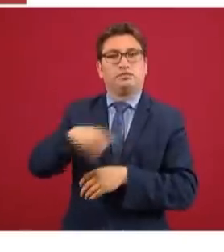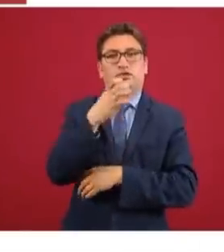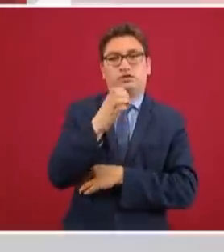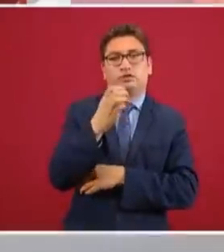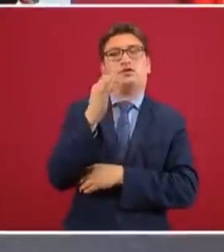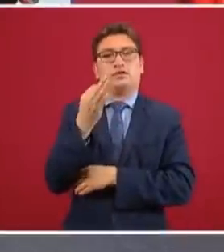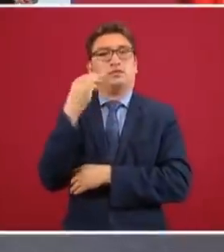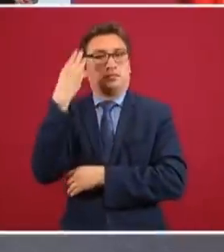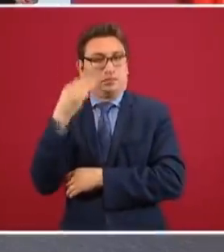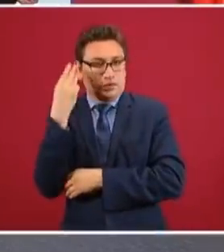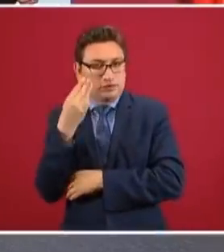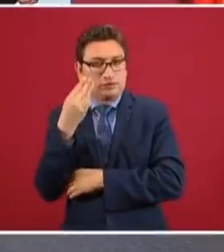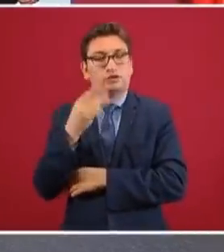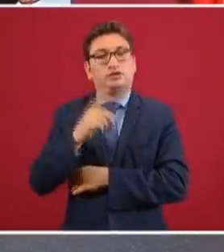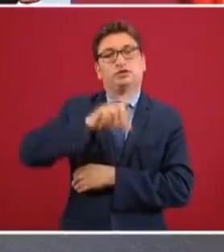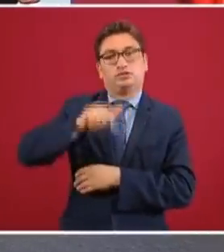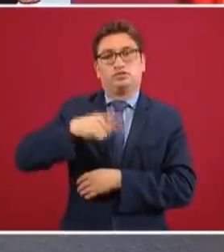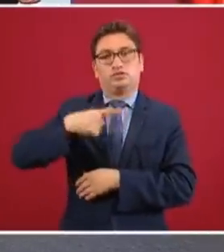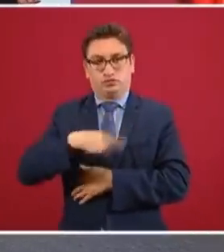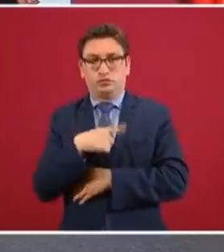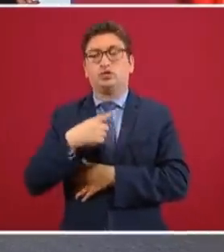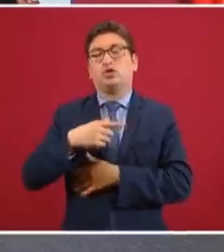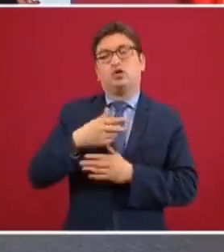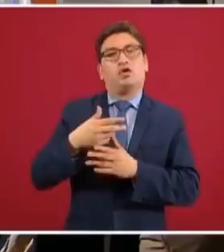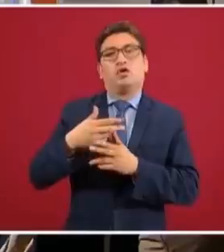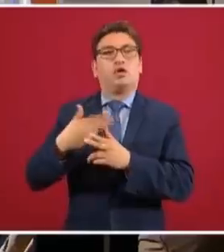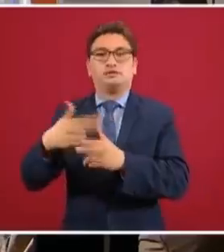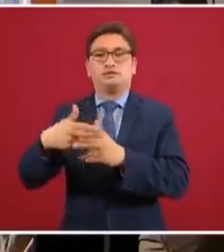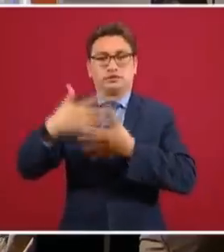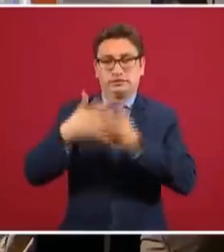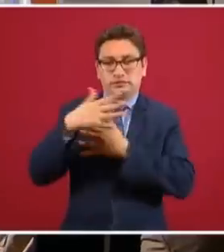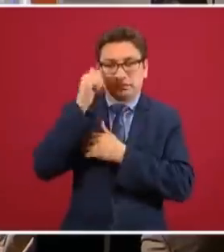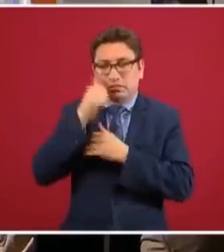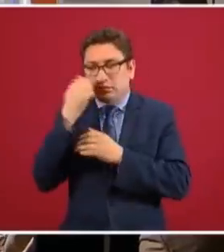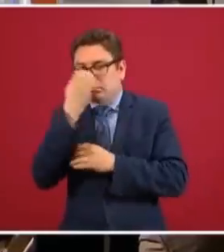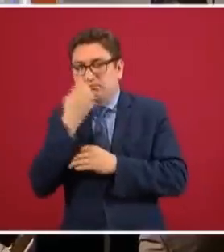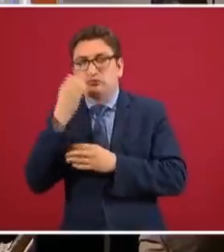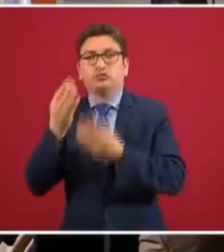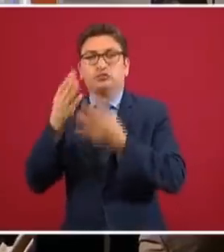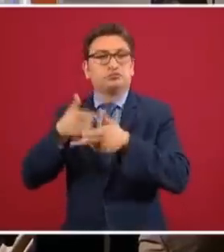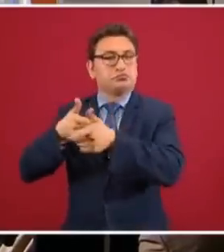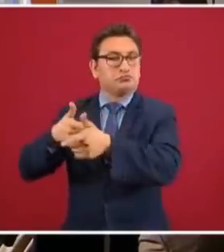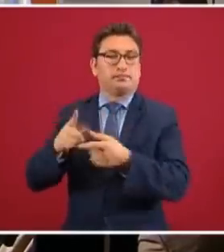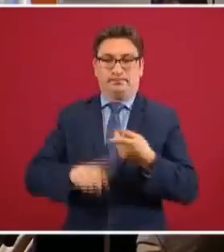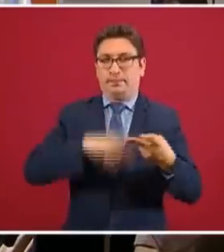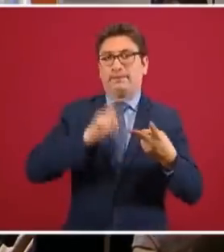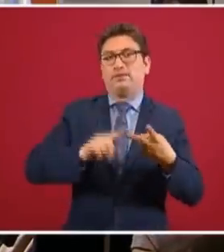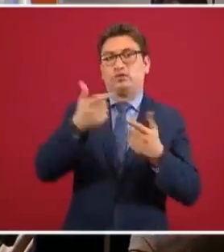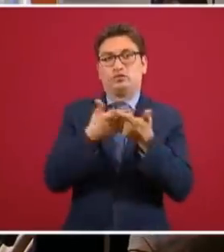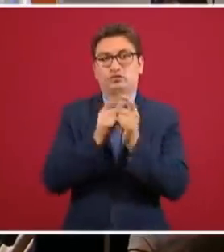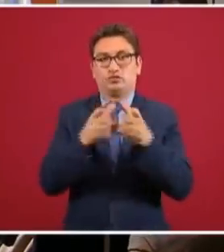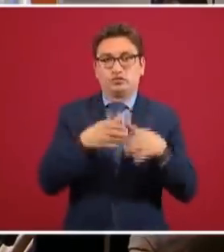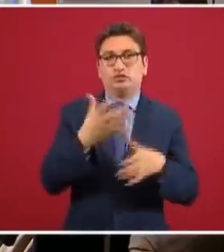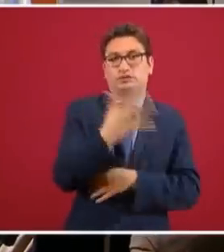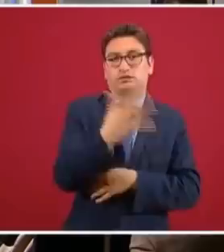febrero y marzo cuando hicimos el corte del 15 de abril. Después el siguiente grupo es de cinco